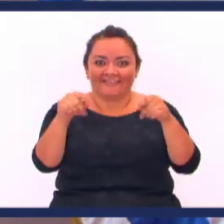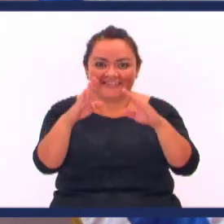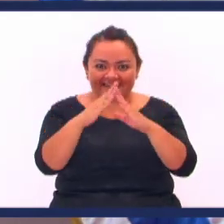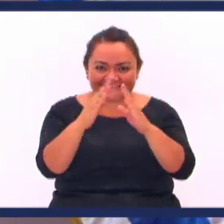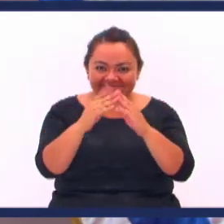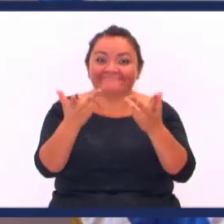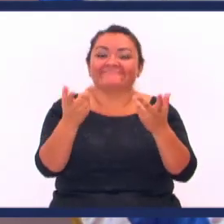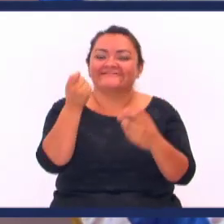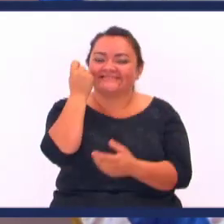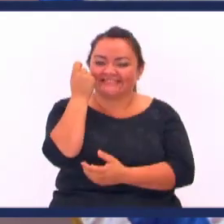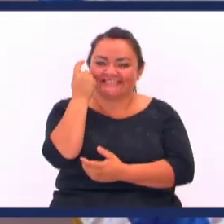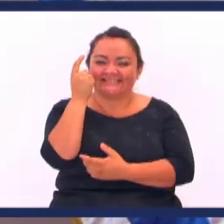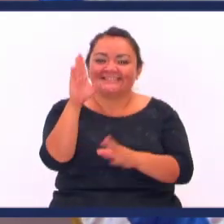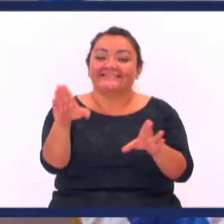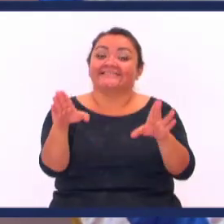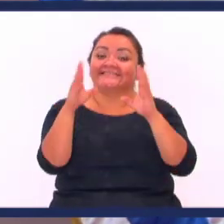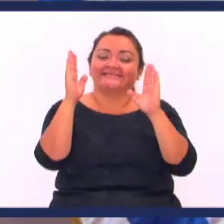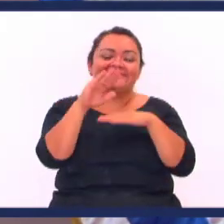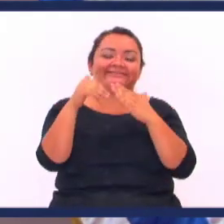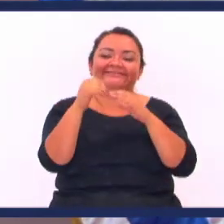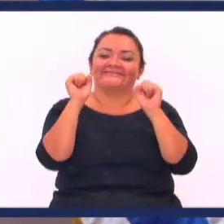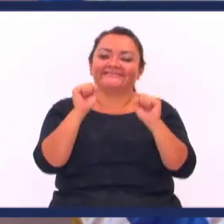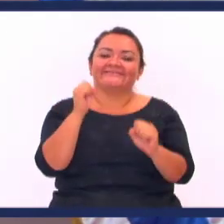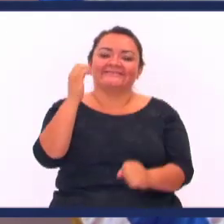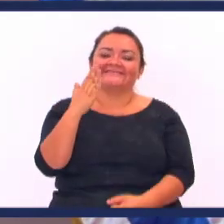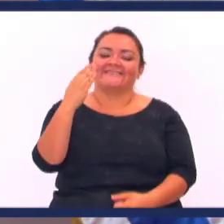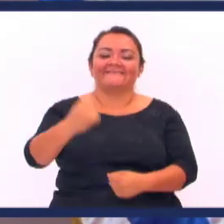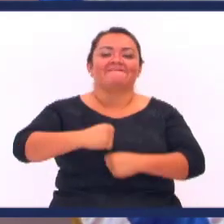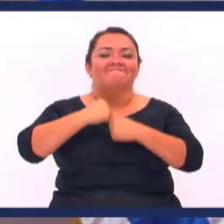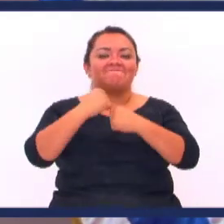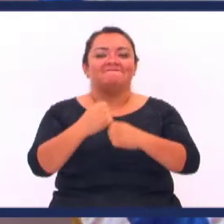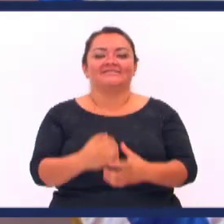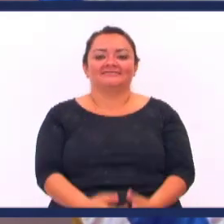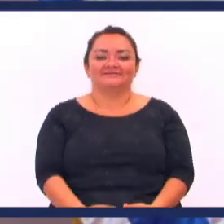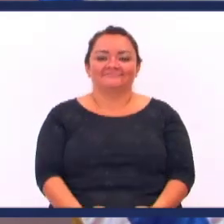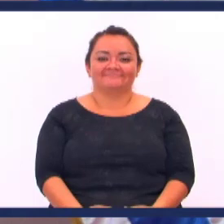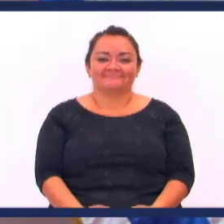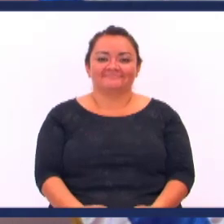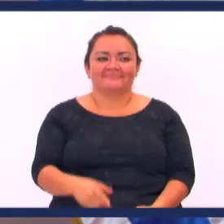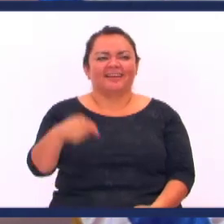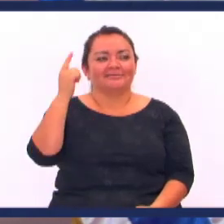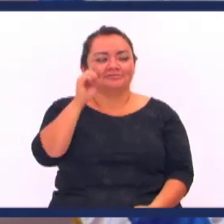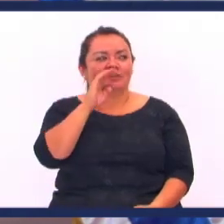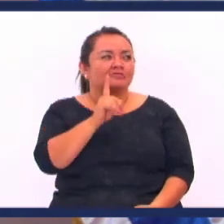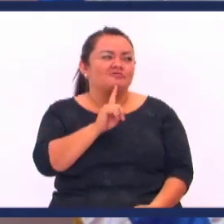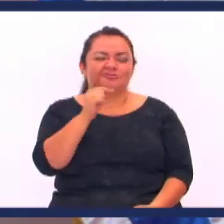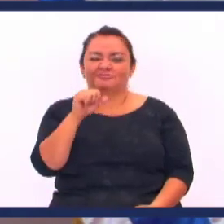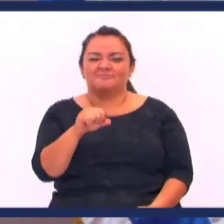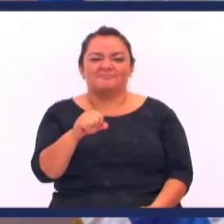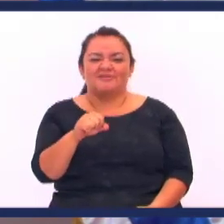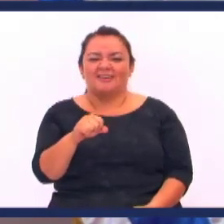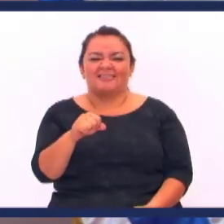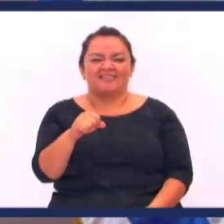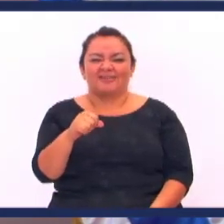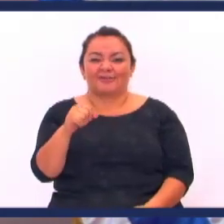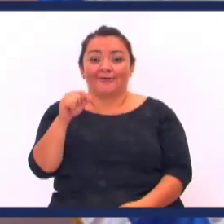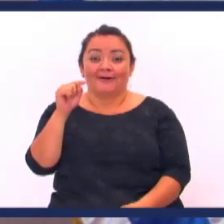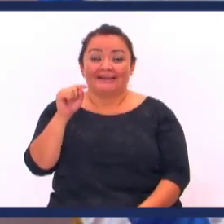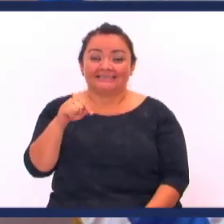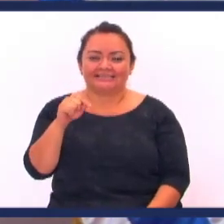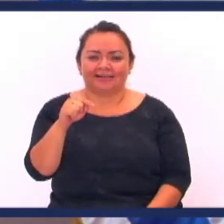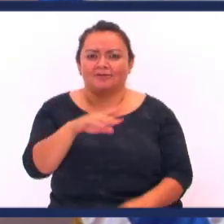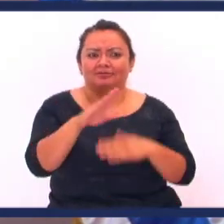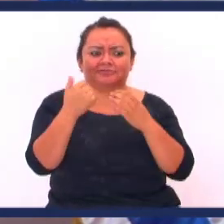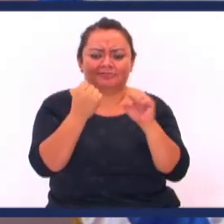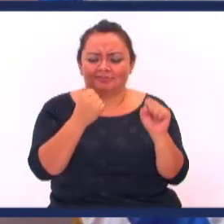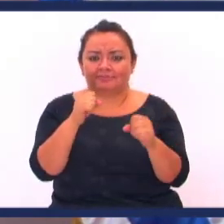que estás en casa ¿Qué descubriste? Que todo lo puede en Cristo Que te fortalece Antes decían No mira yo no traigo Para estar aquí Ahora que has podido